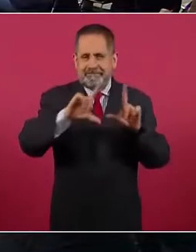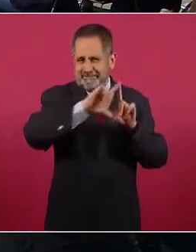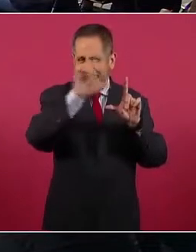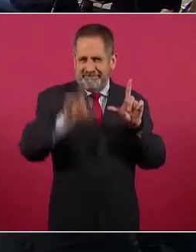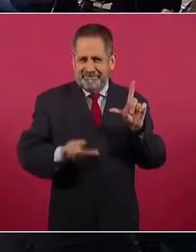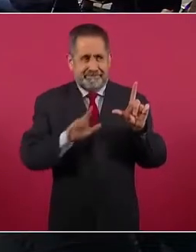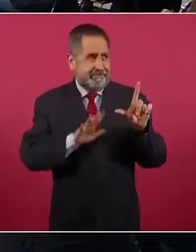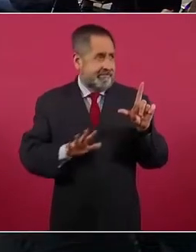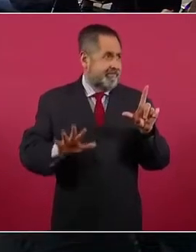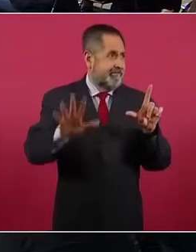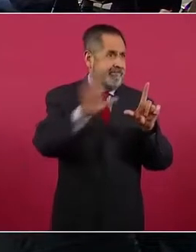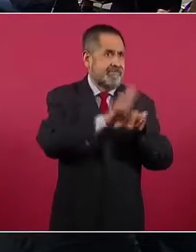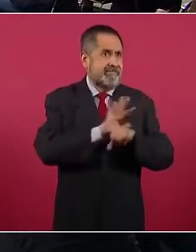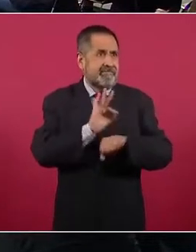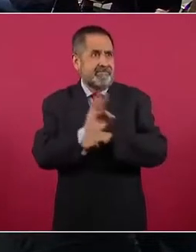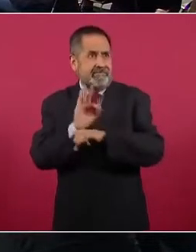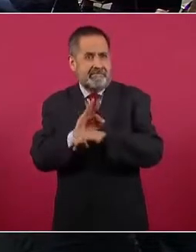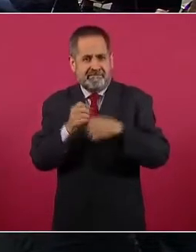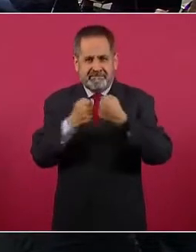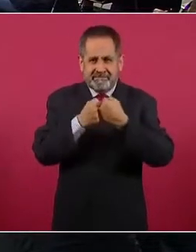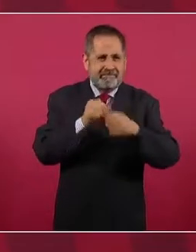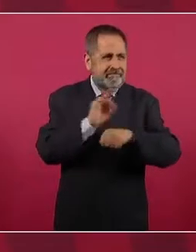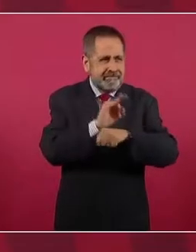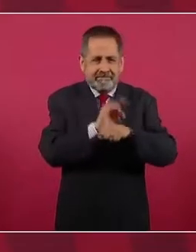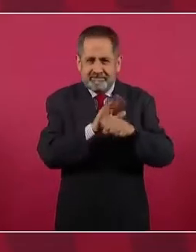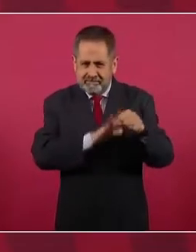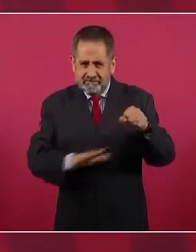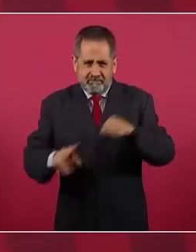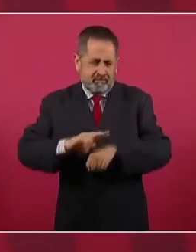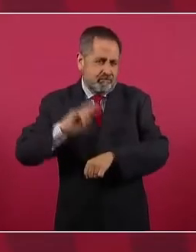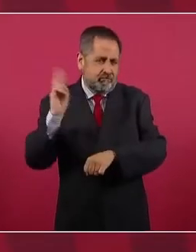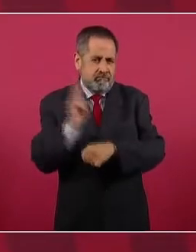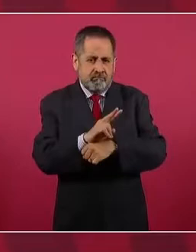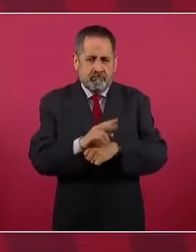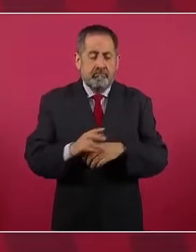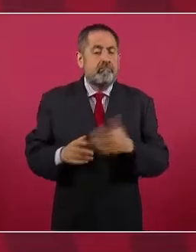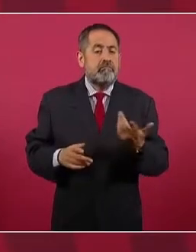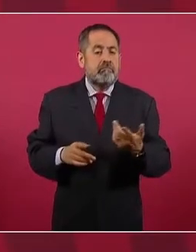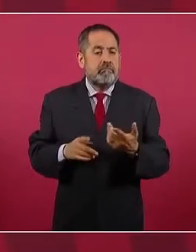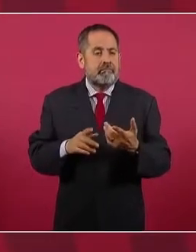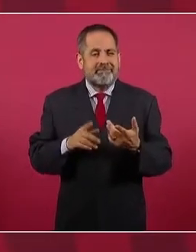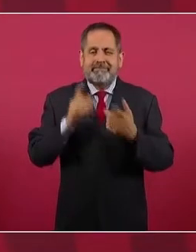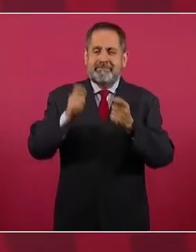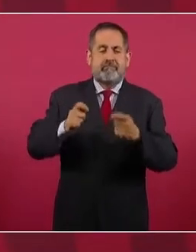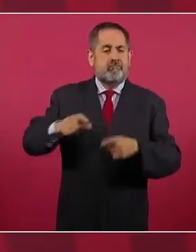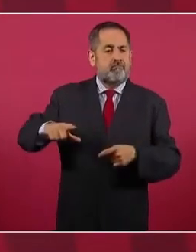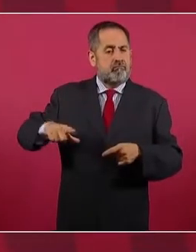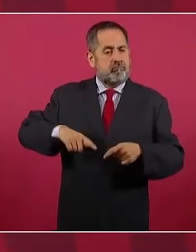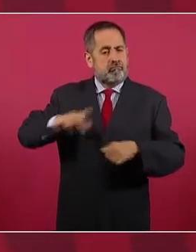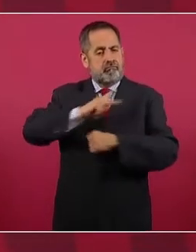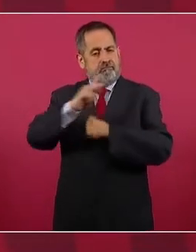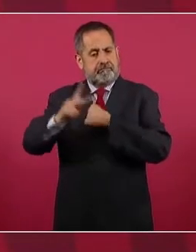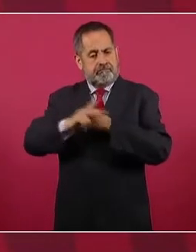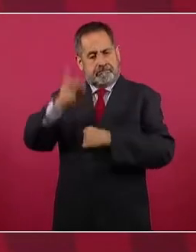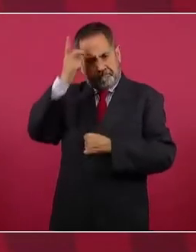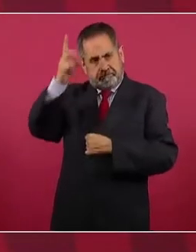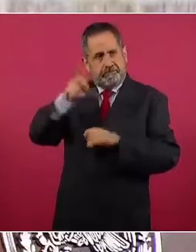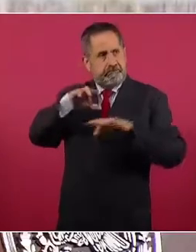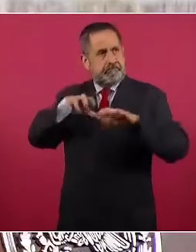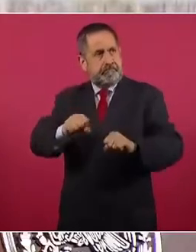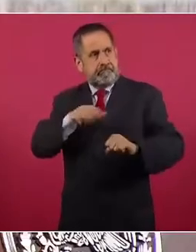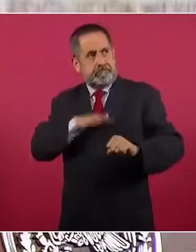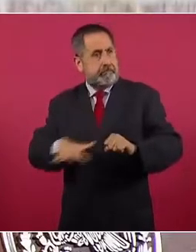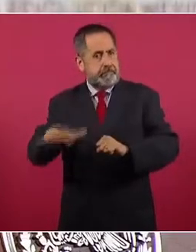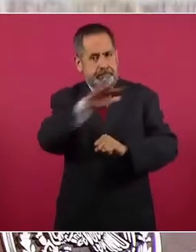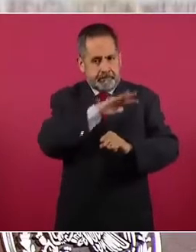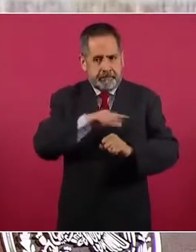la seguridad del Estado, la